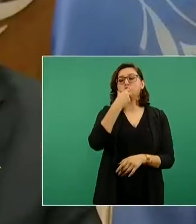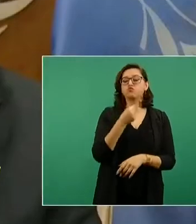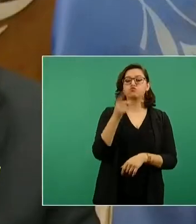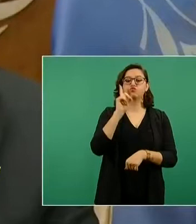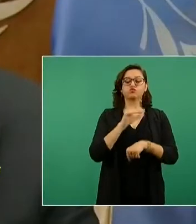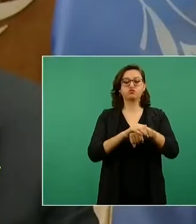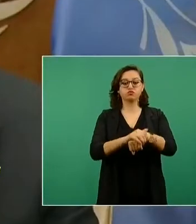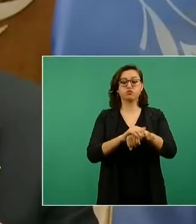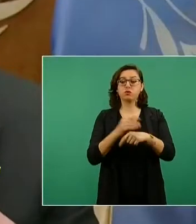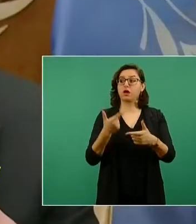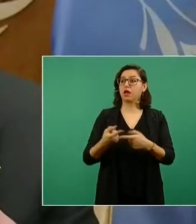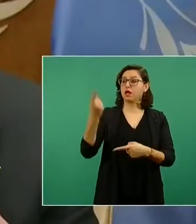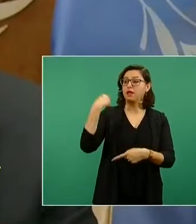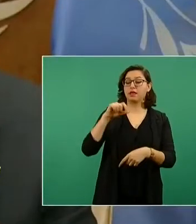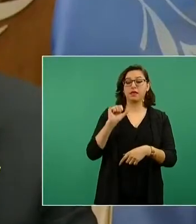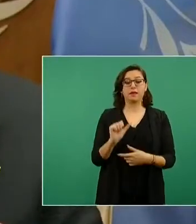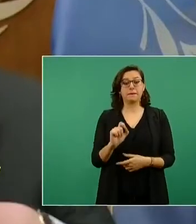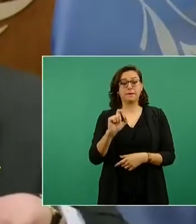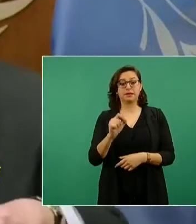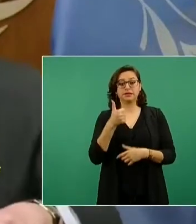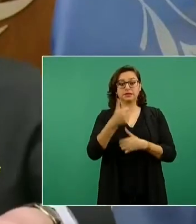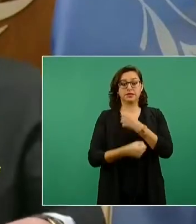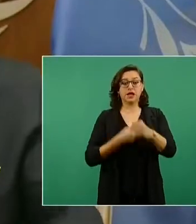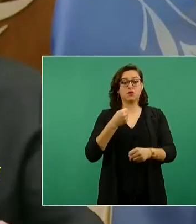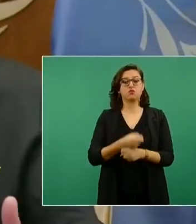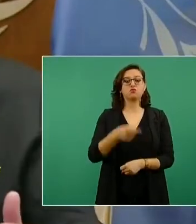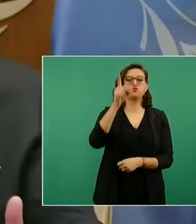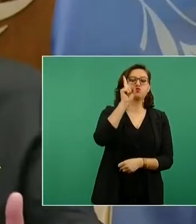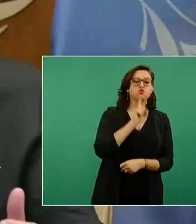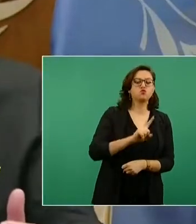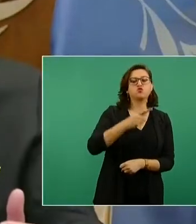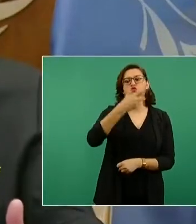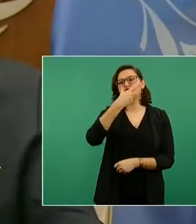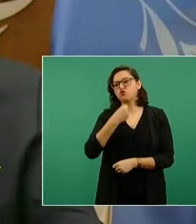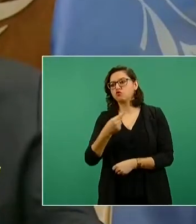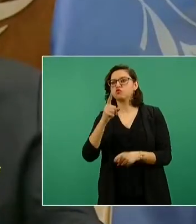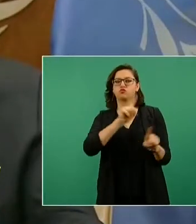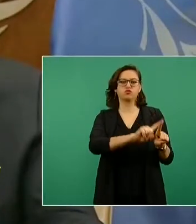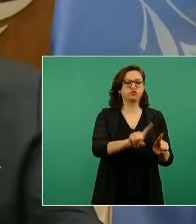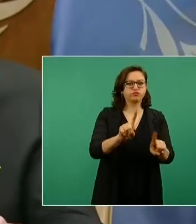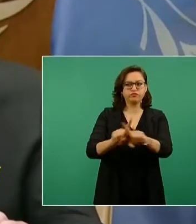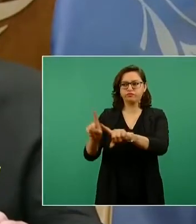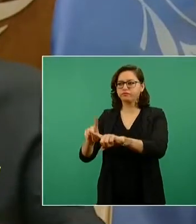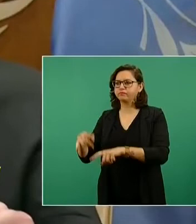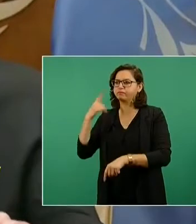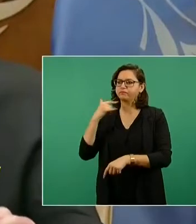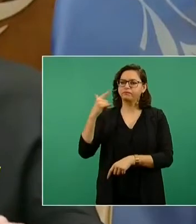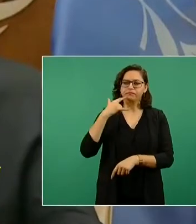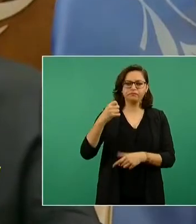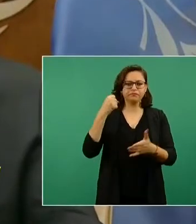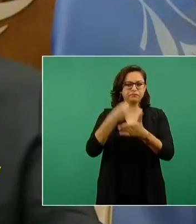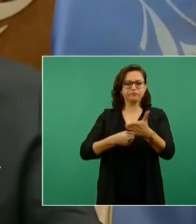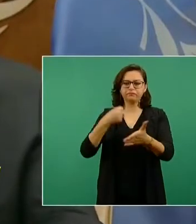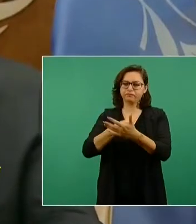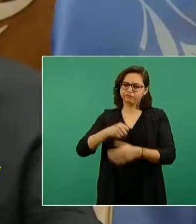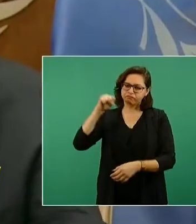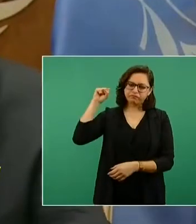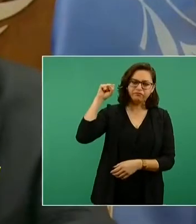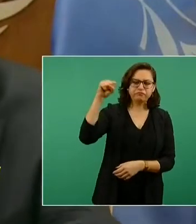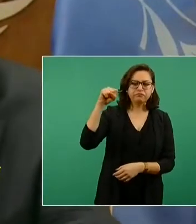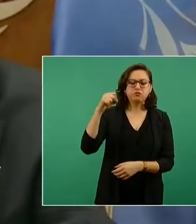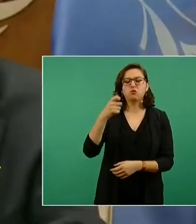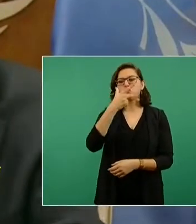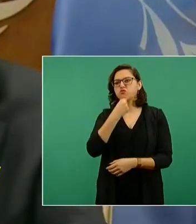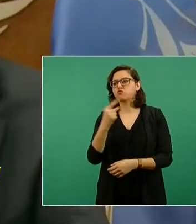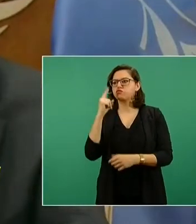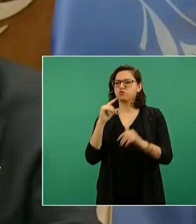26 años, feministas, activistas y jóvenes centraron la acción colectiva en la consecución de la igualdad de género a